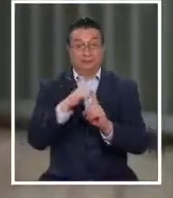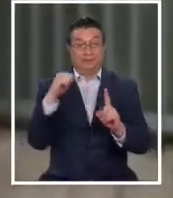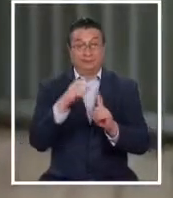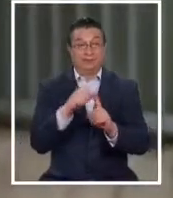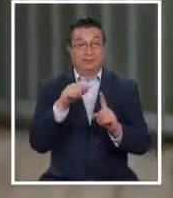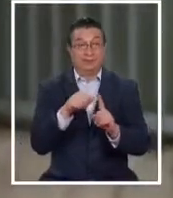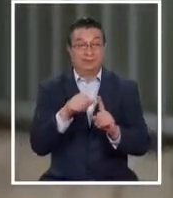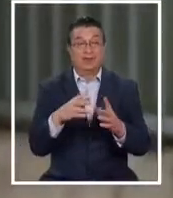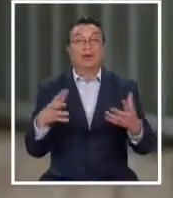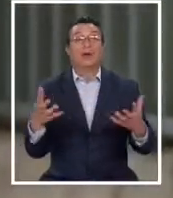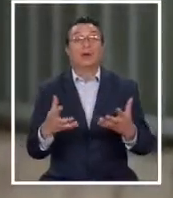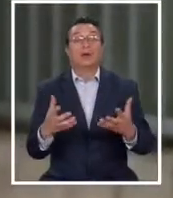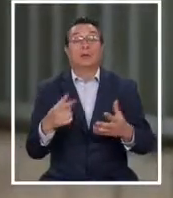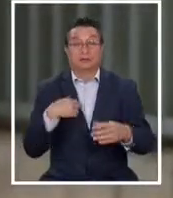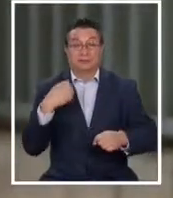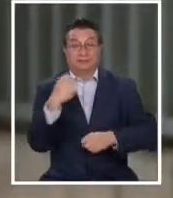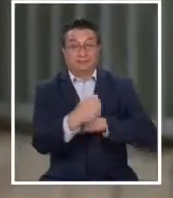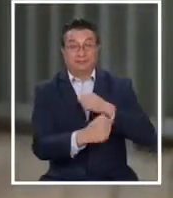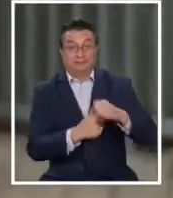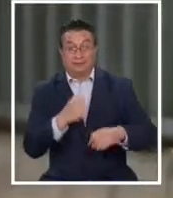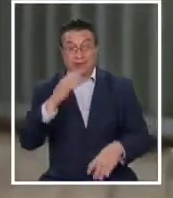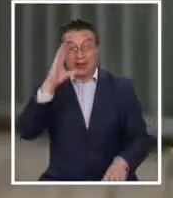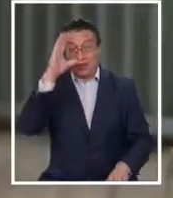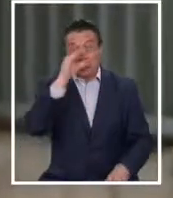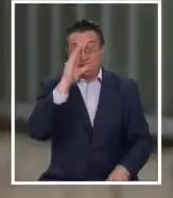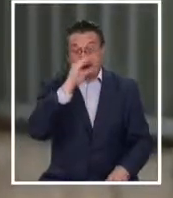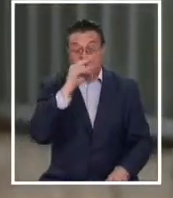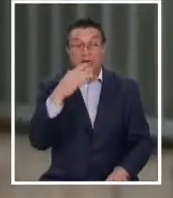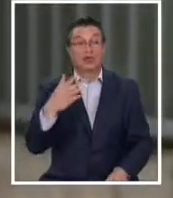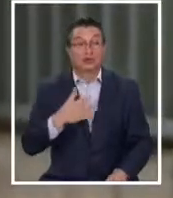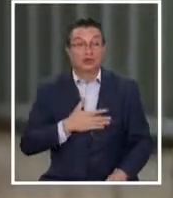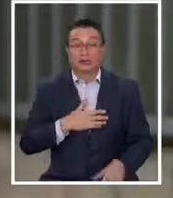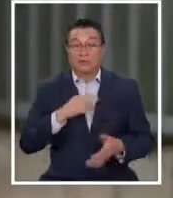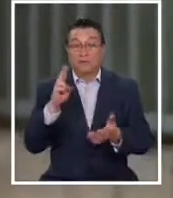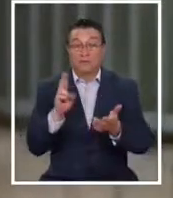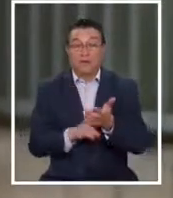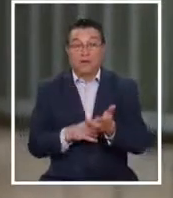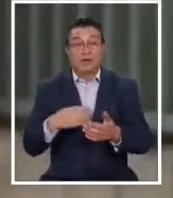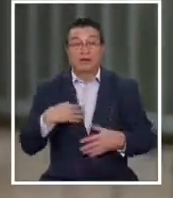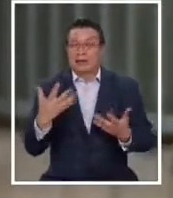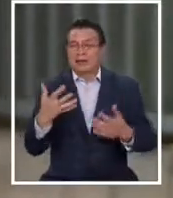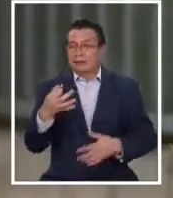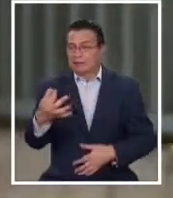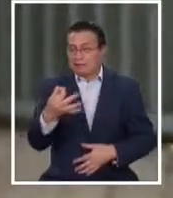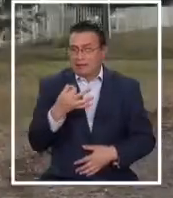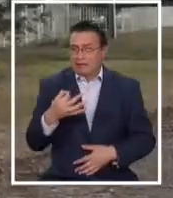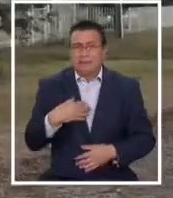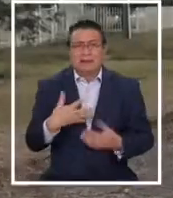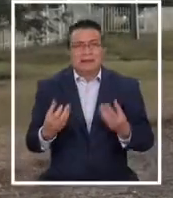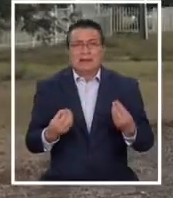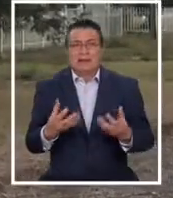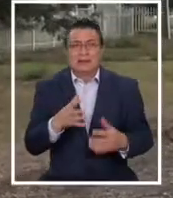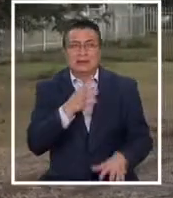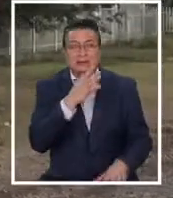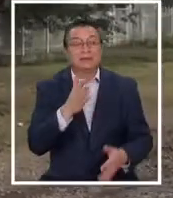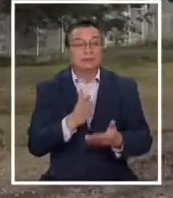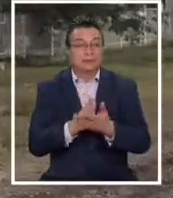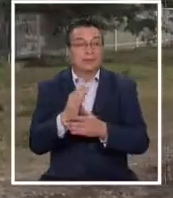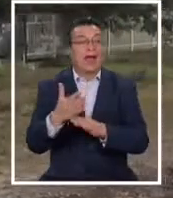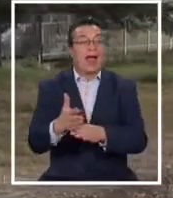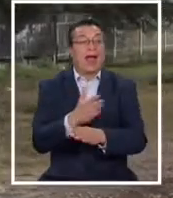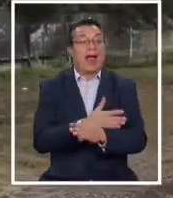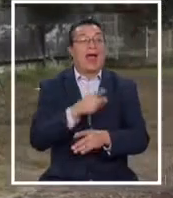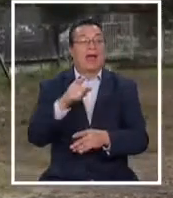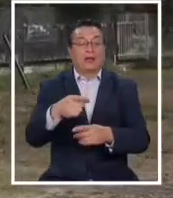que se produjo una riña durante la noche, entonces yo de verdad no sabía de qué me estaban hablando. Todo comenzó horas